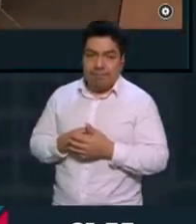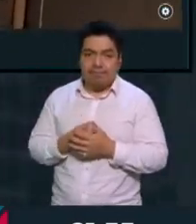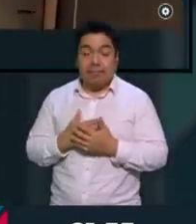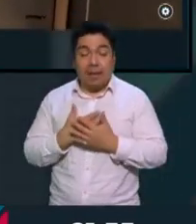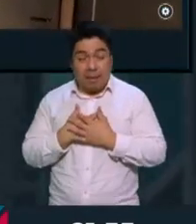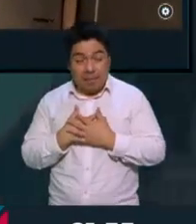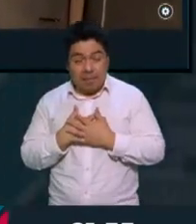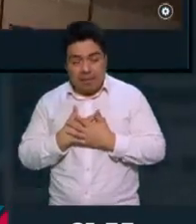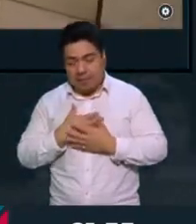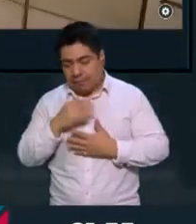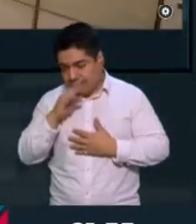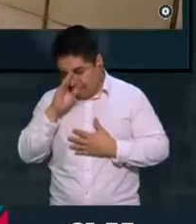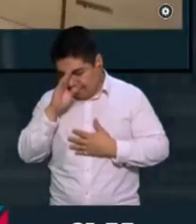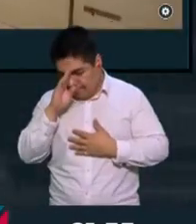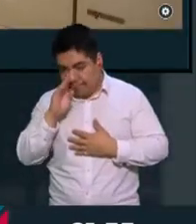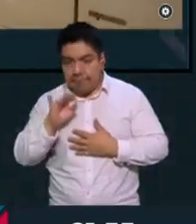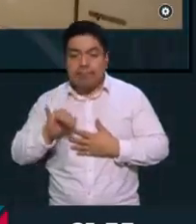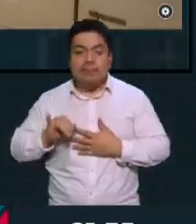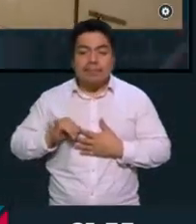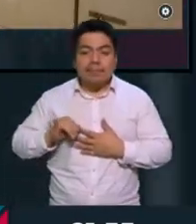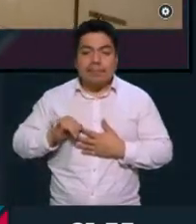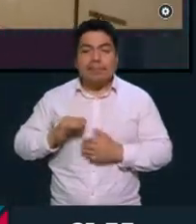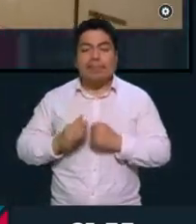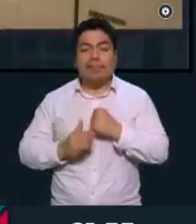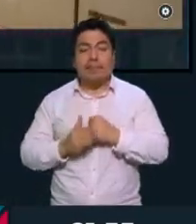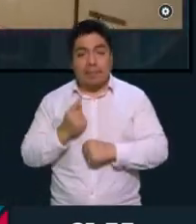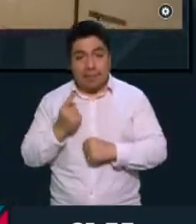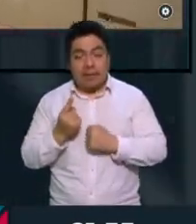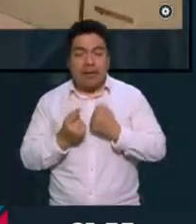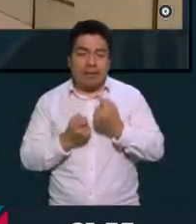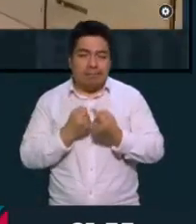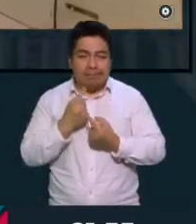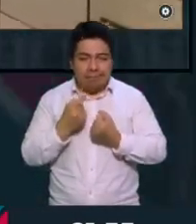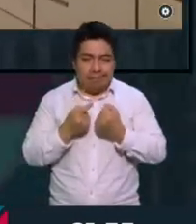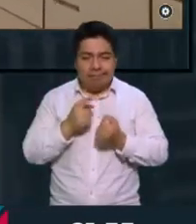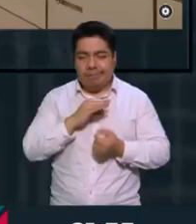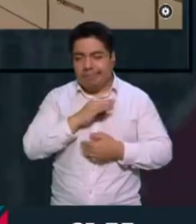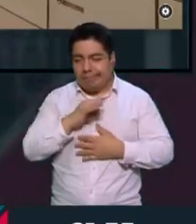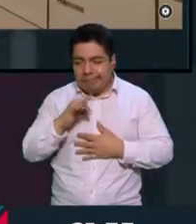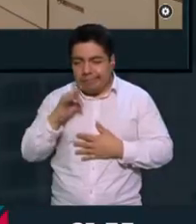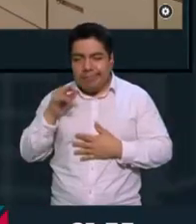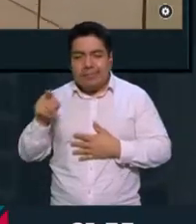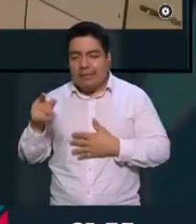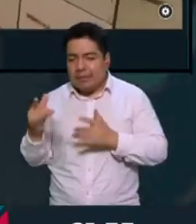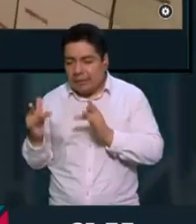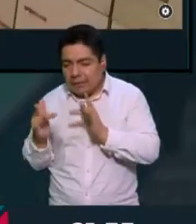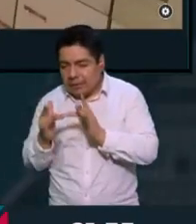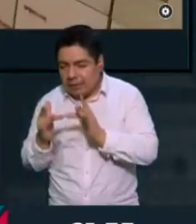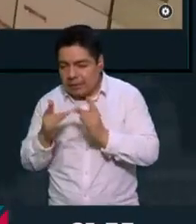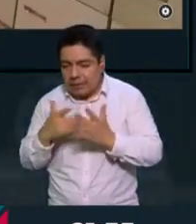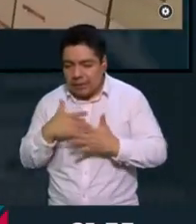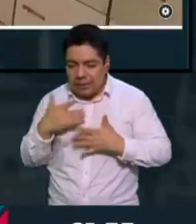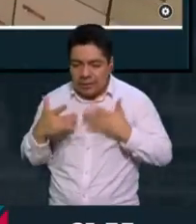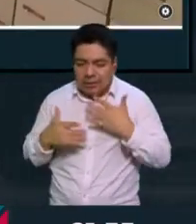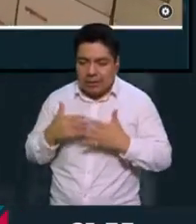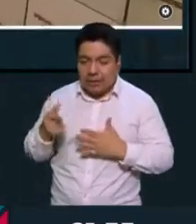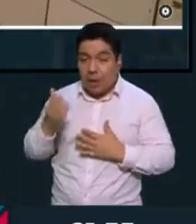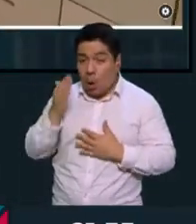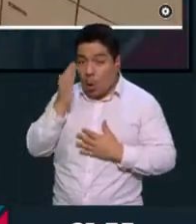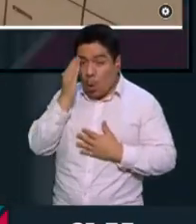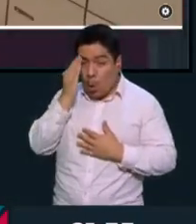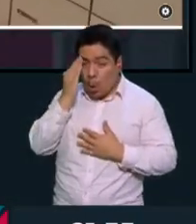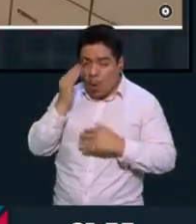parece muy interesante porque a reserva de que uno pueda viajar, acercarse y conocer este tipo de